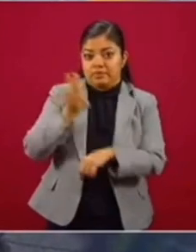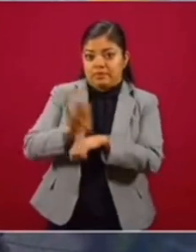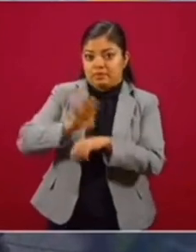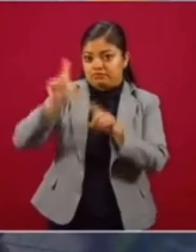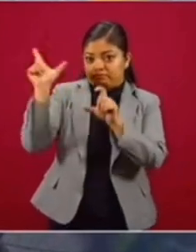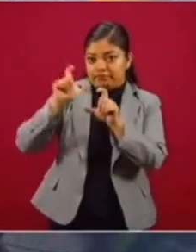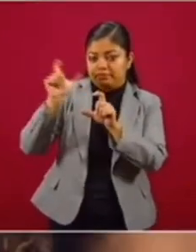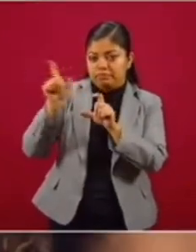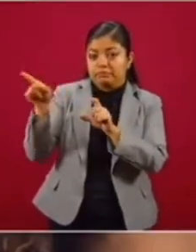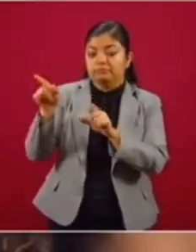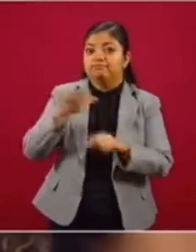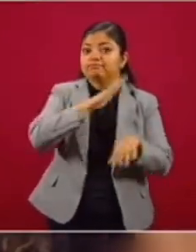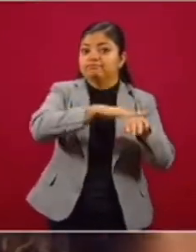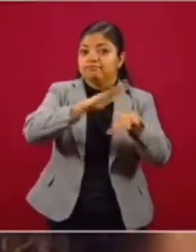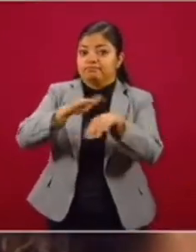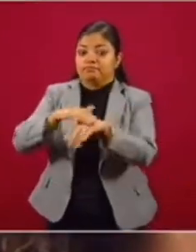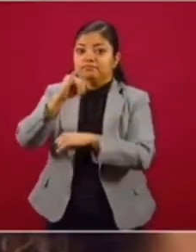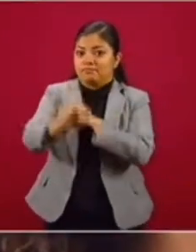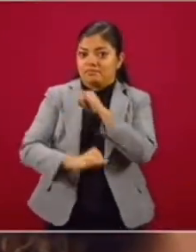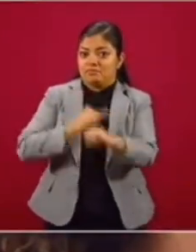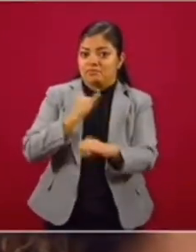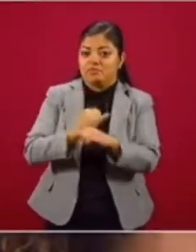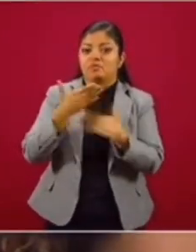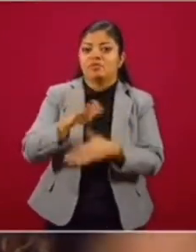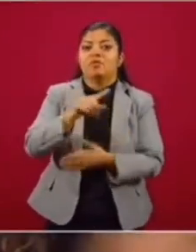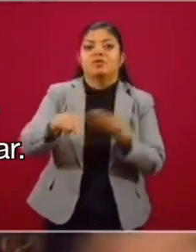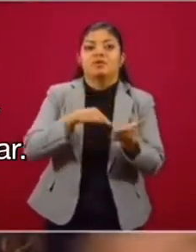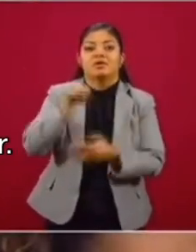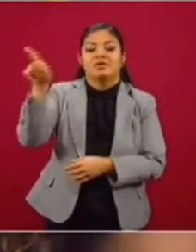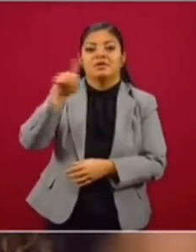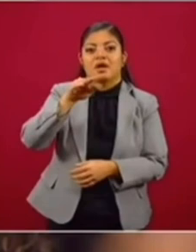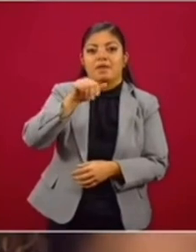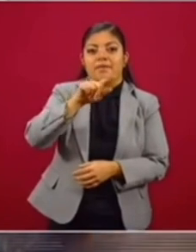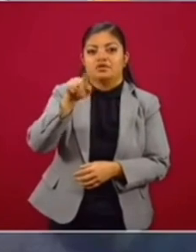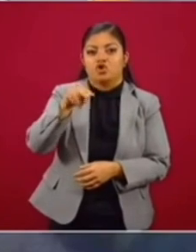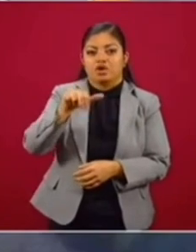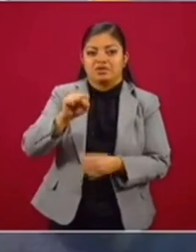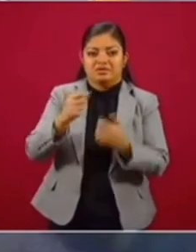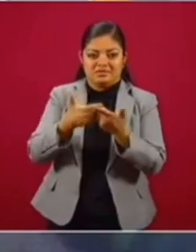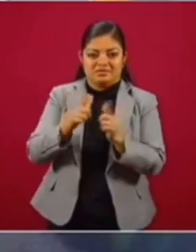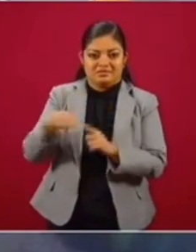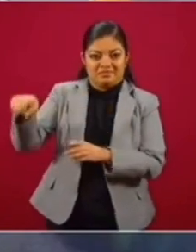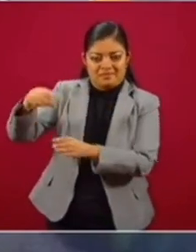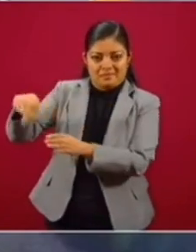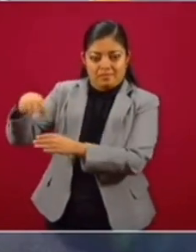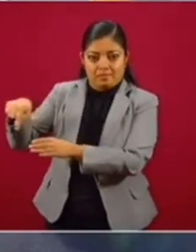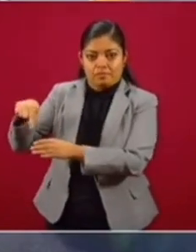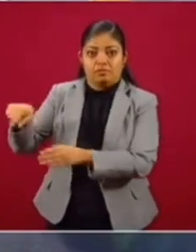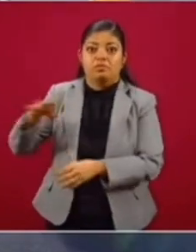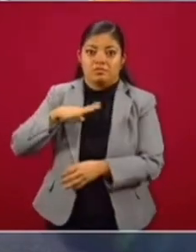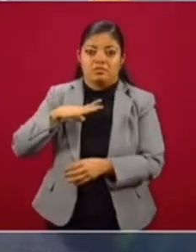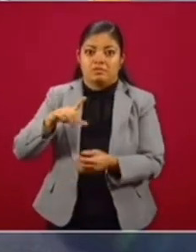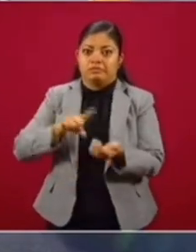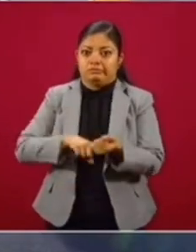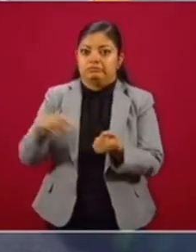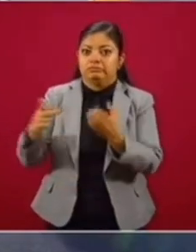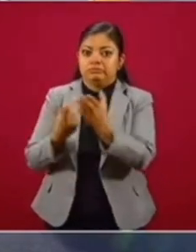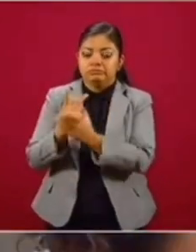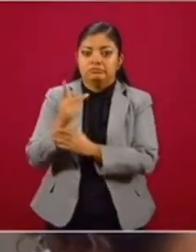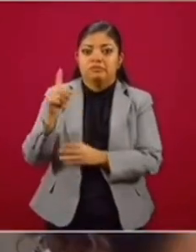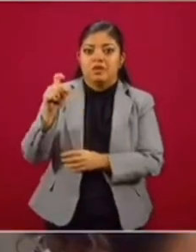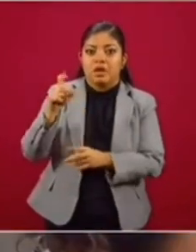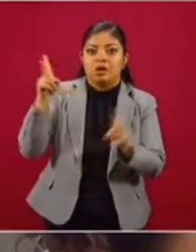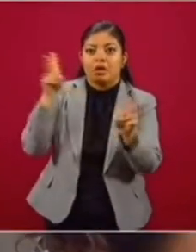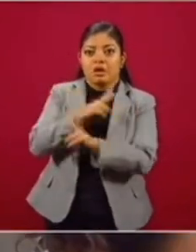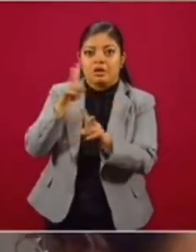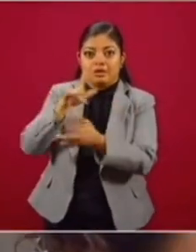hizo un llamado internacional sobre la situación de las tribus del Amazonas. En el Amazonas, además de que hay una reserva muy importante de agua y